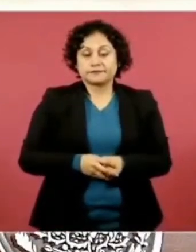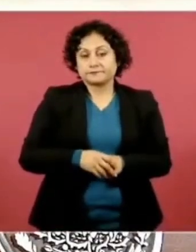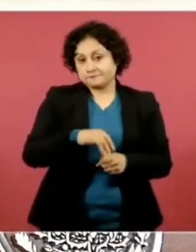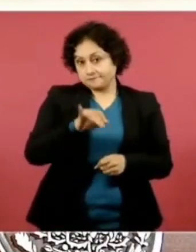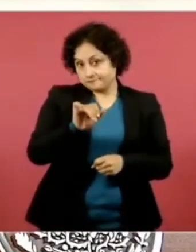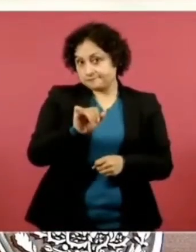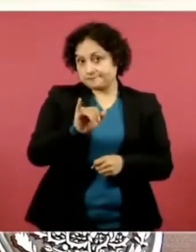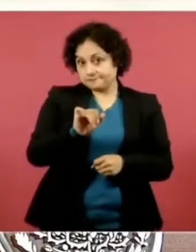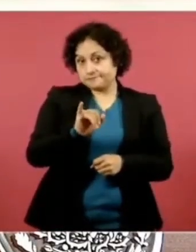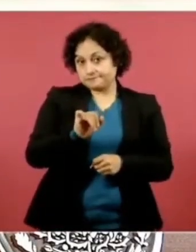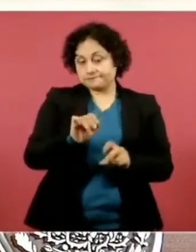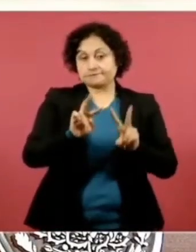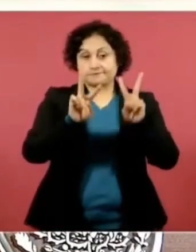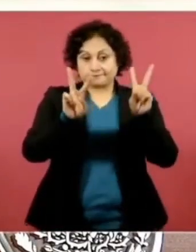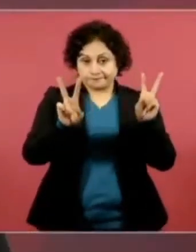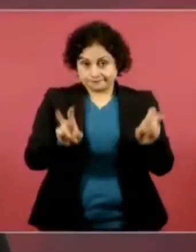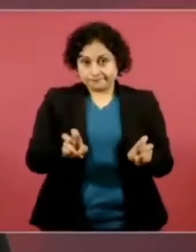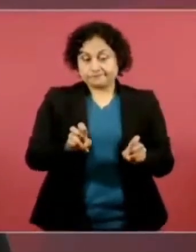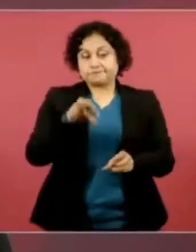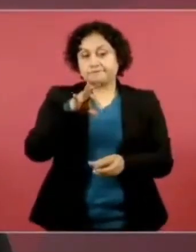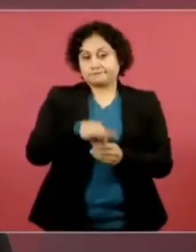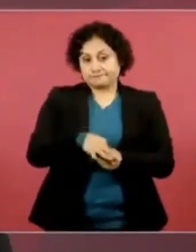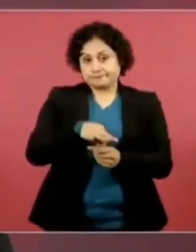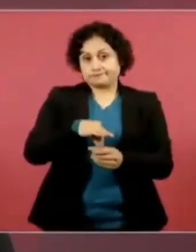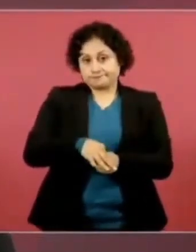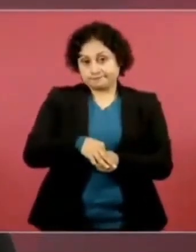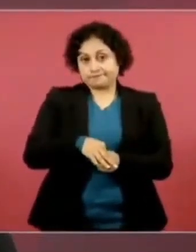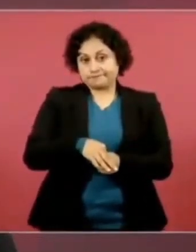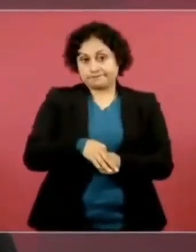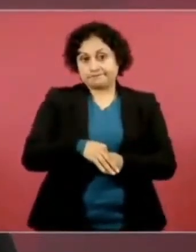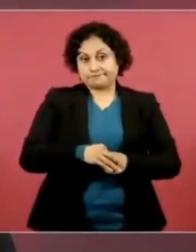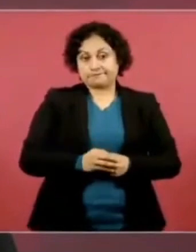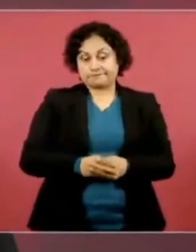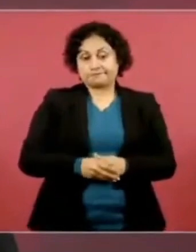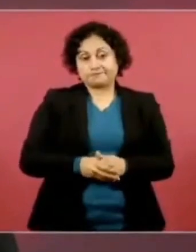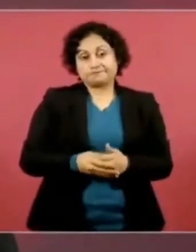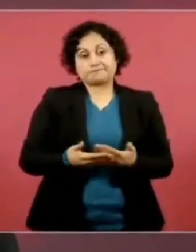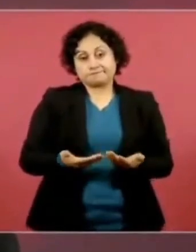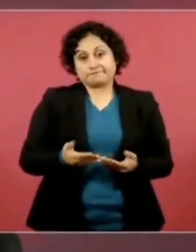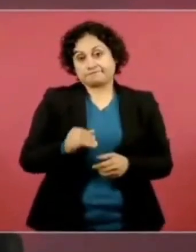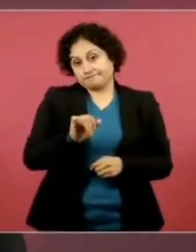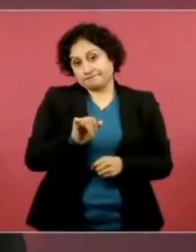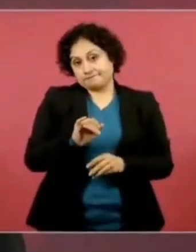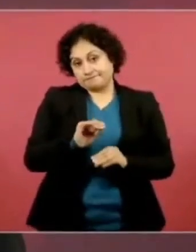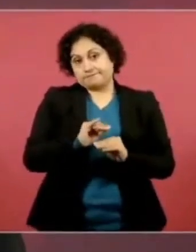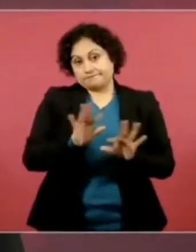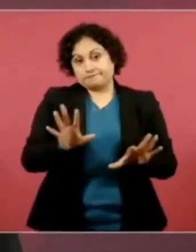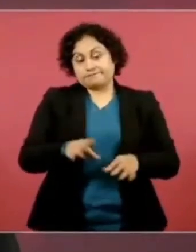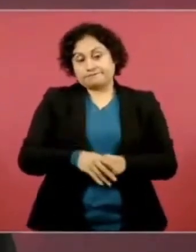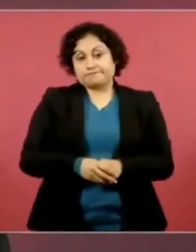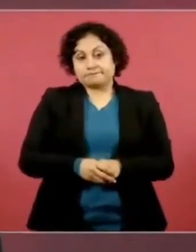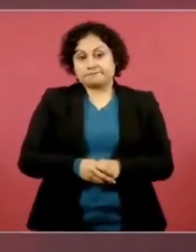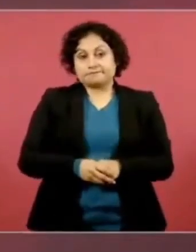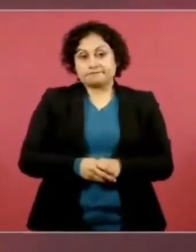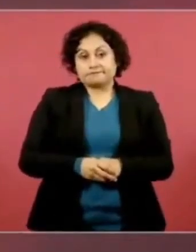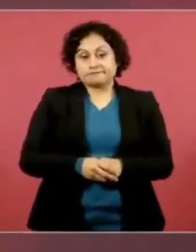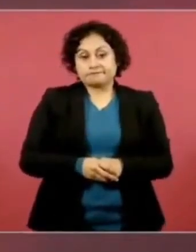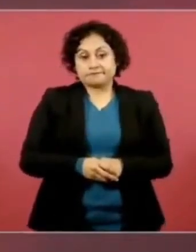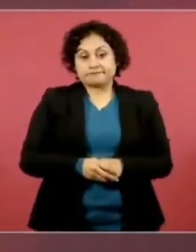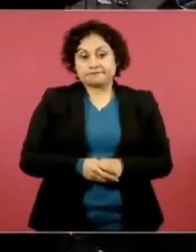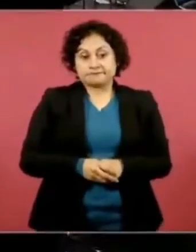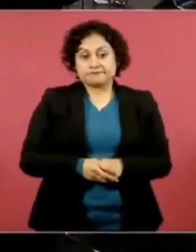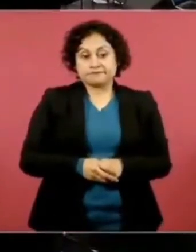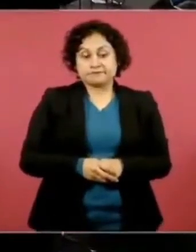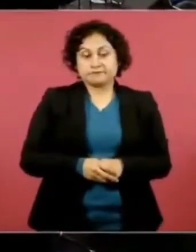electorales, ¿sí? Parecir. Sí, sí, cómo no, porque esta